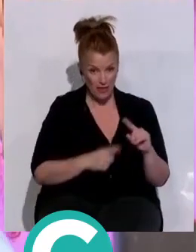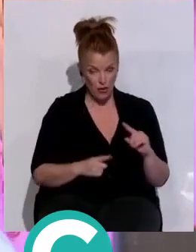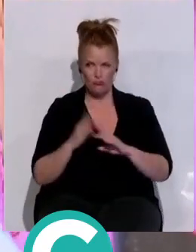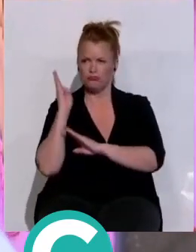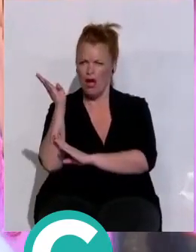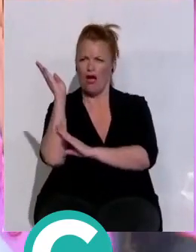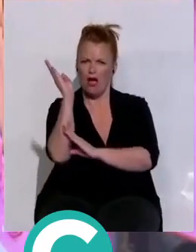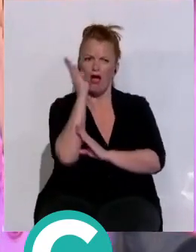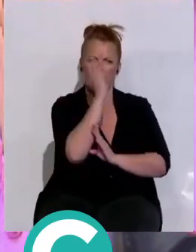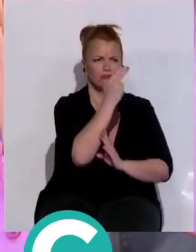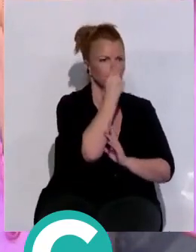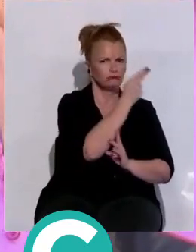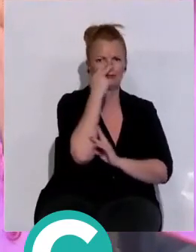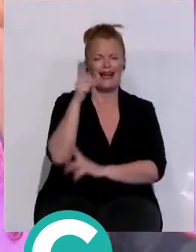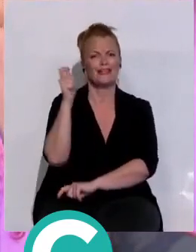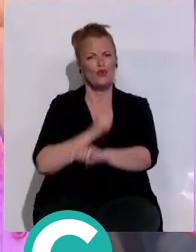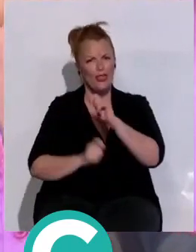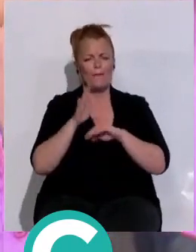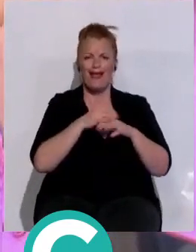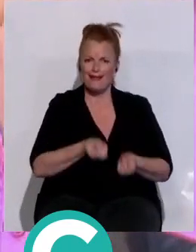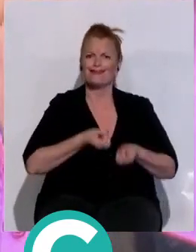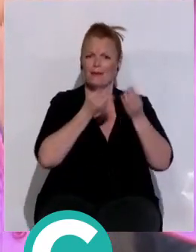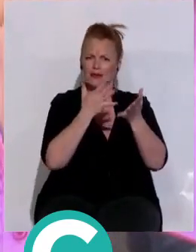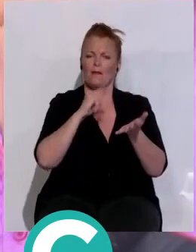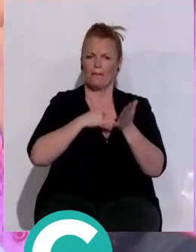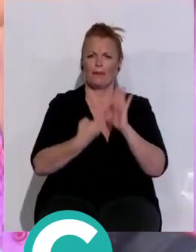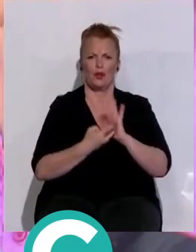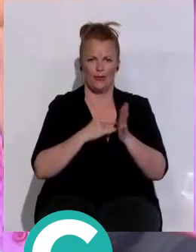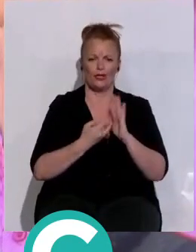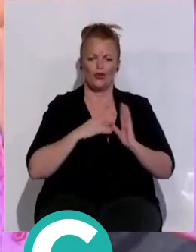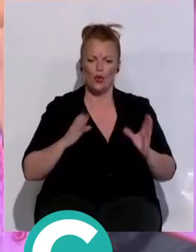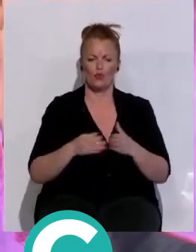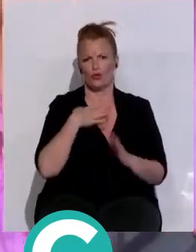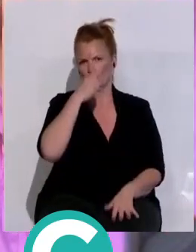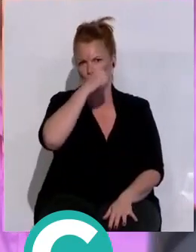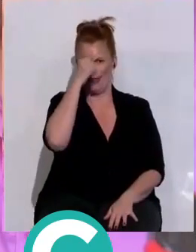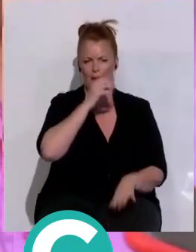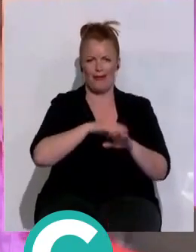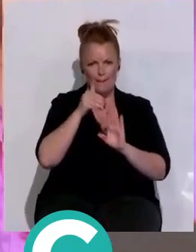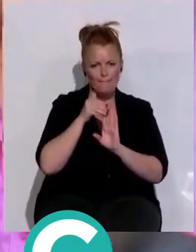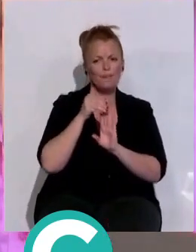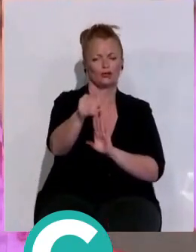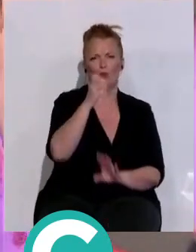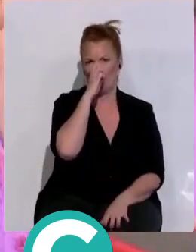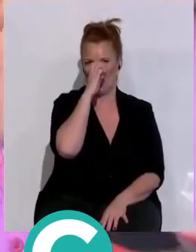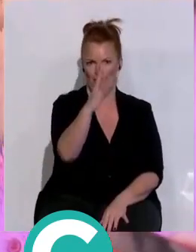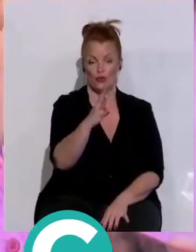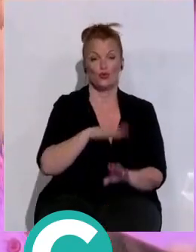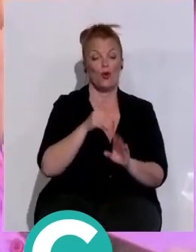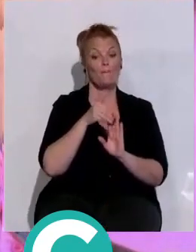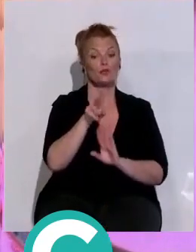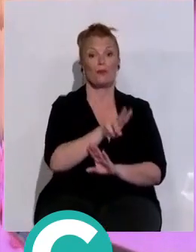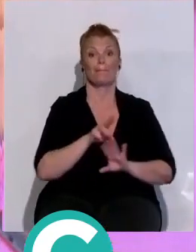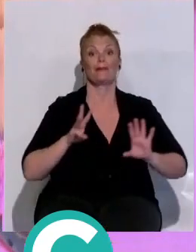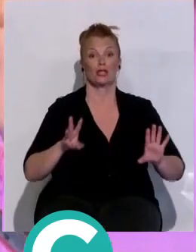28 de mayo, los gaditanos y las gaditanas estamos ante una cita que, como he dicho, es histórica. Vamos a decidir qué tipo de gobierno,